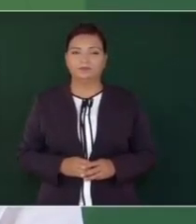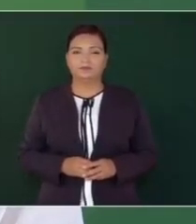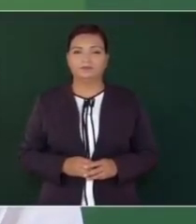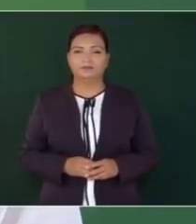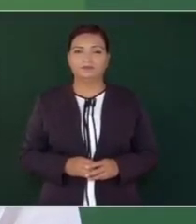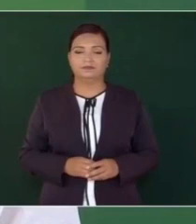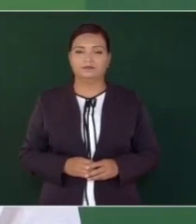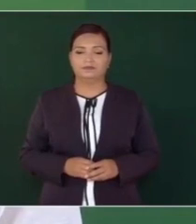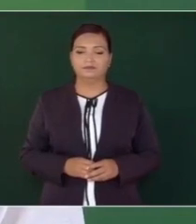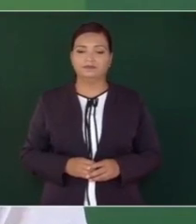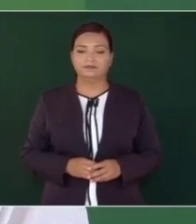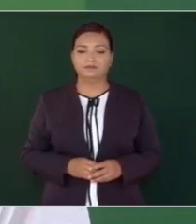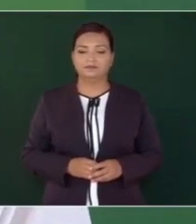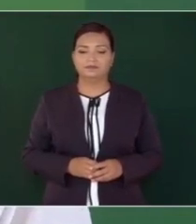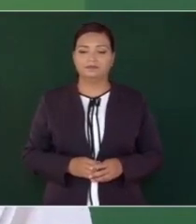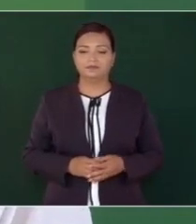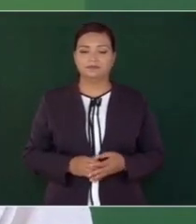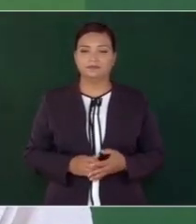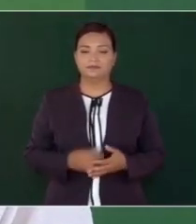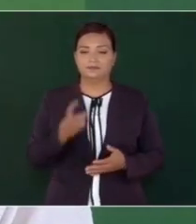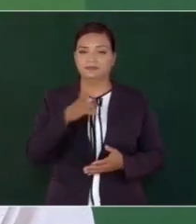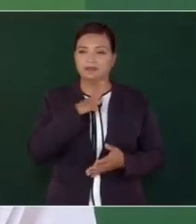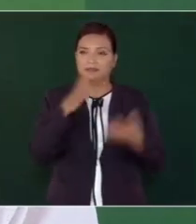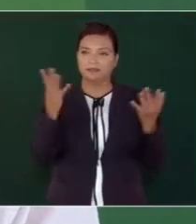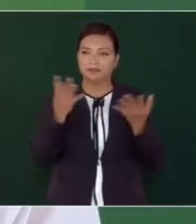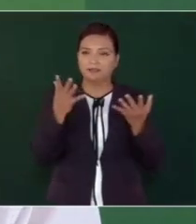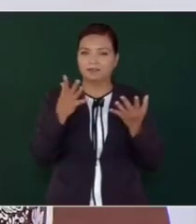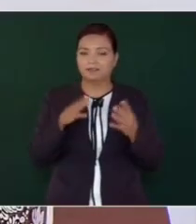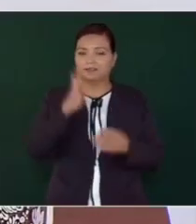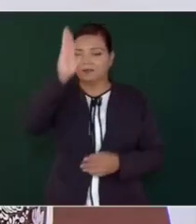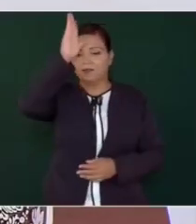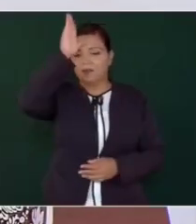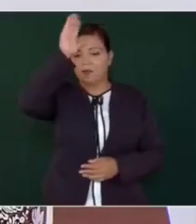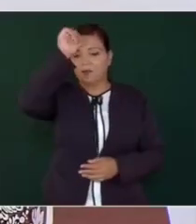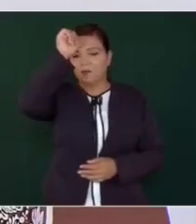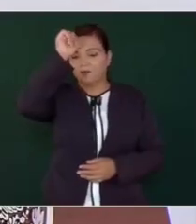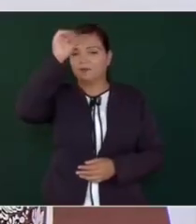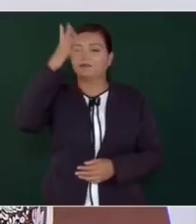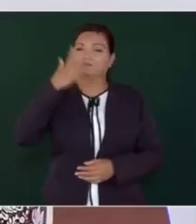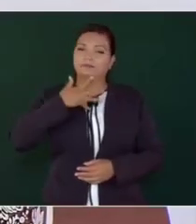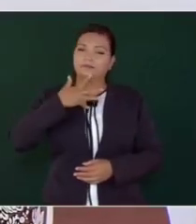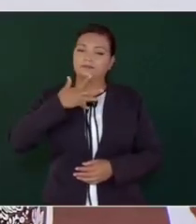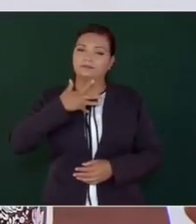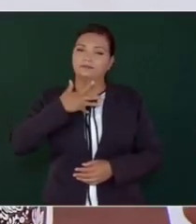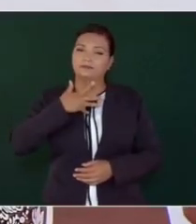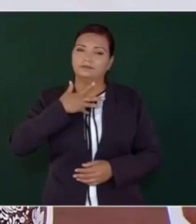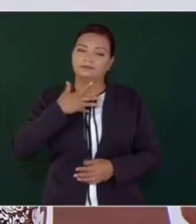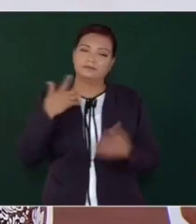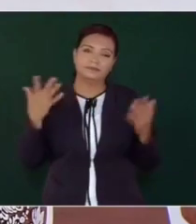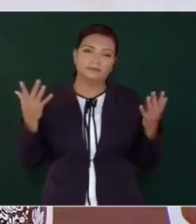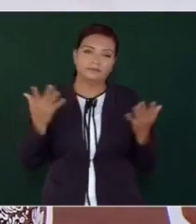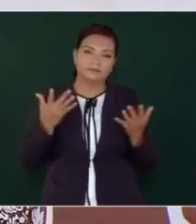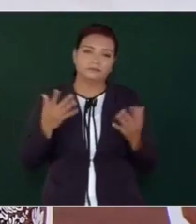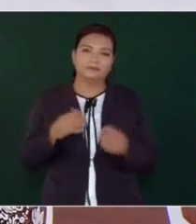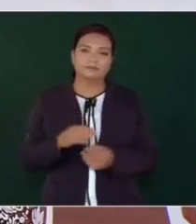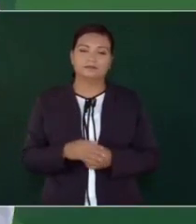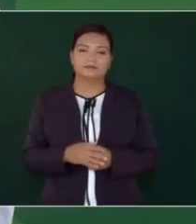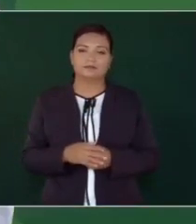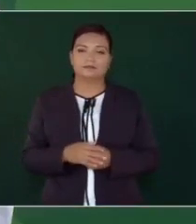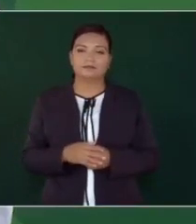Y se llegó al acuerdo de...